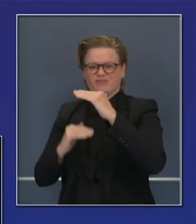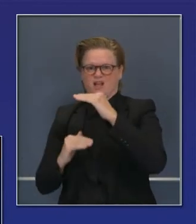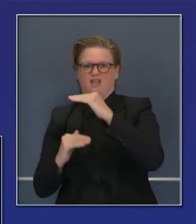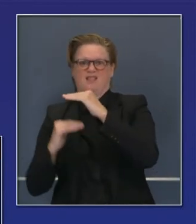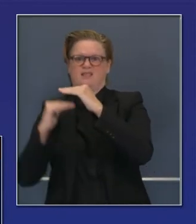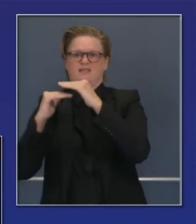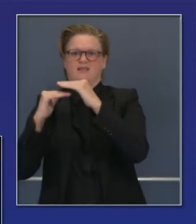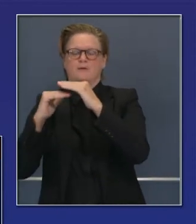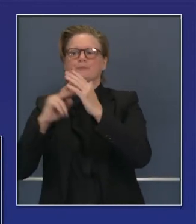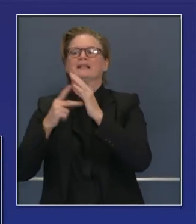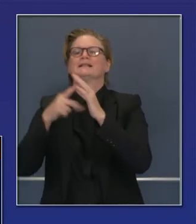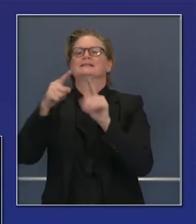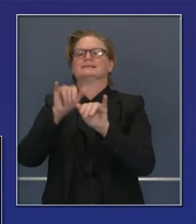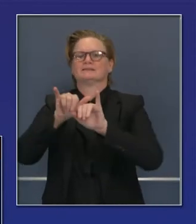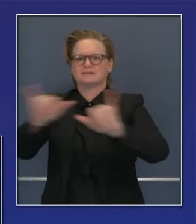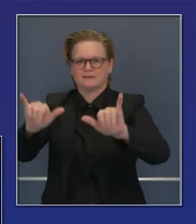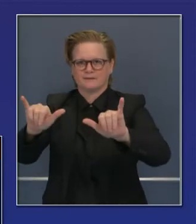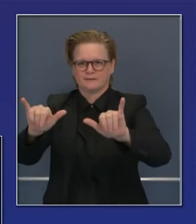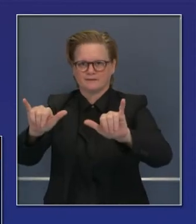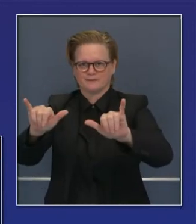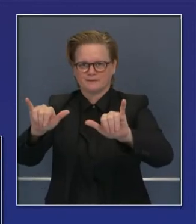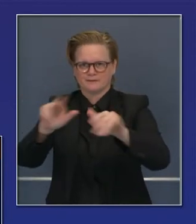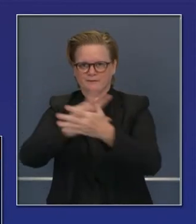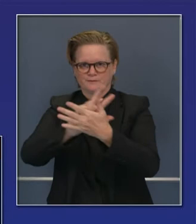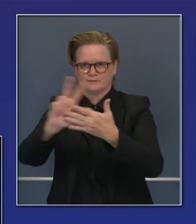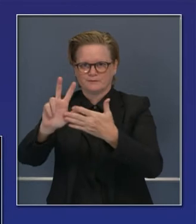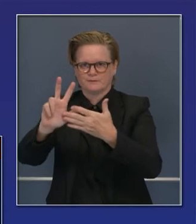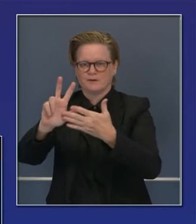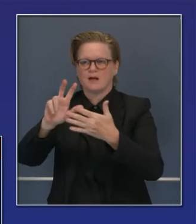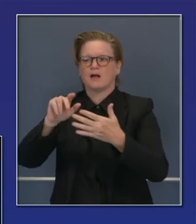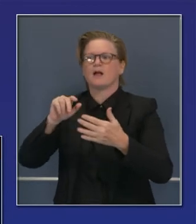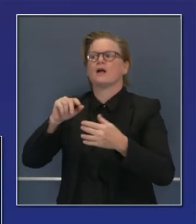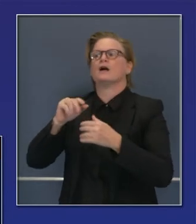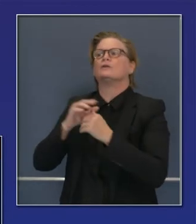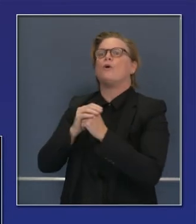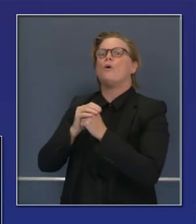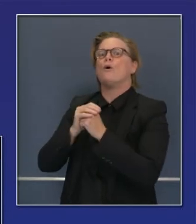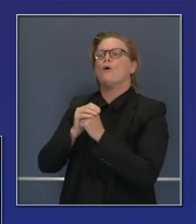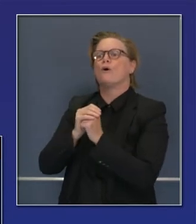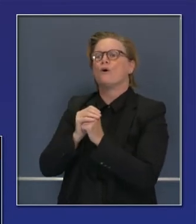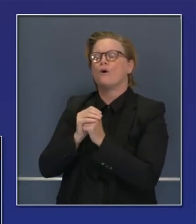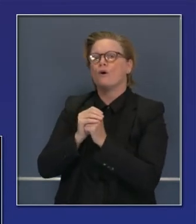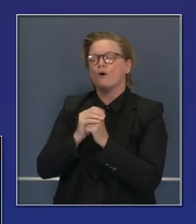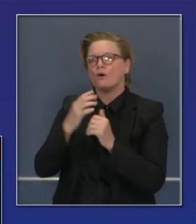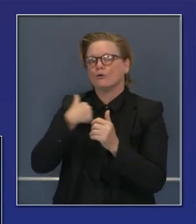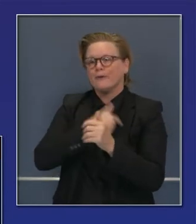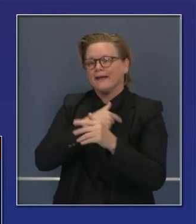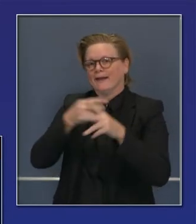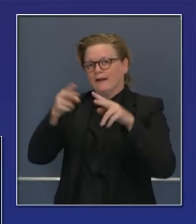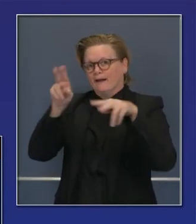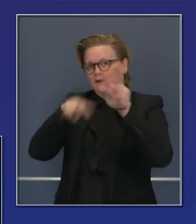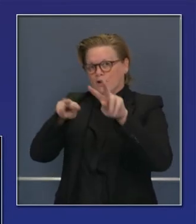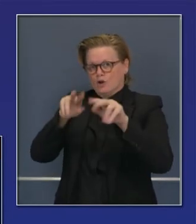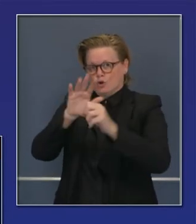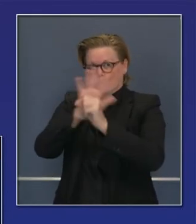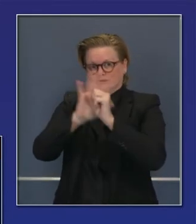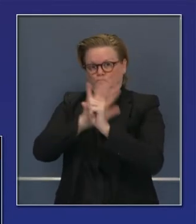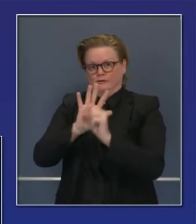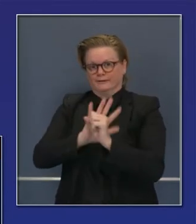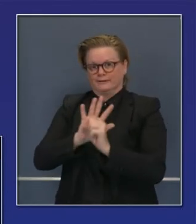aledaños para cuidar a un cierto número de individuos. Así que vemos la región,